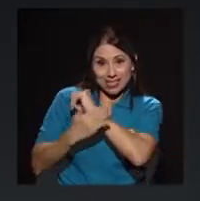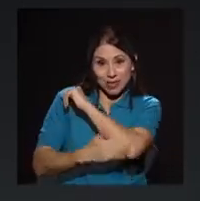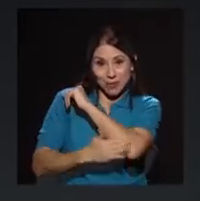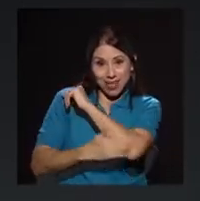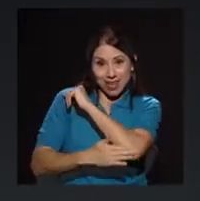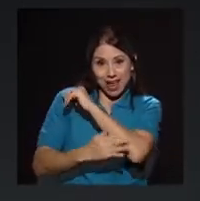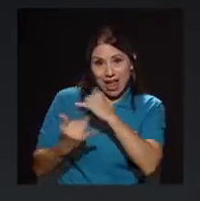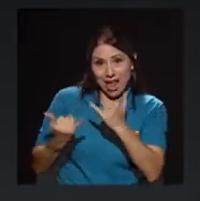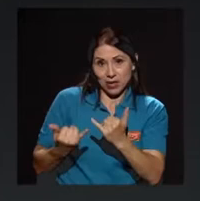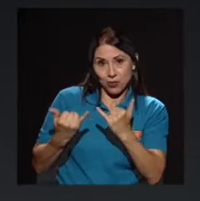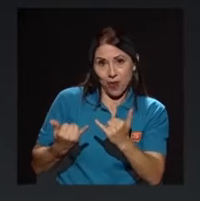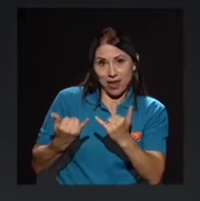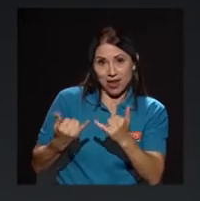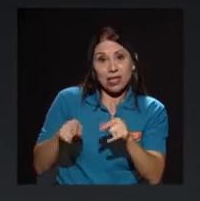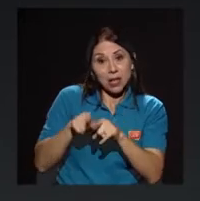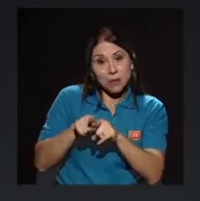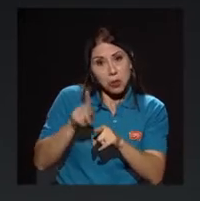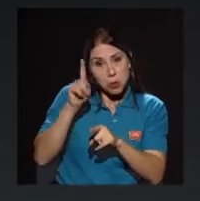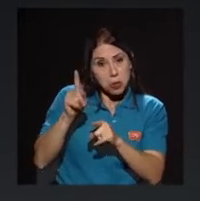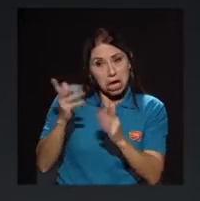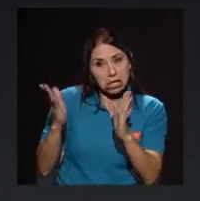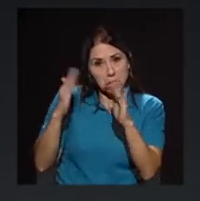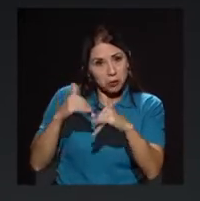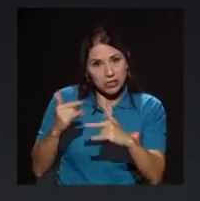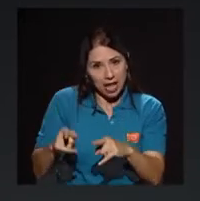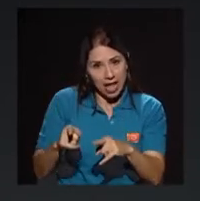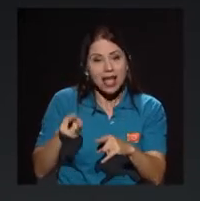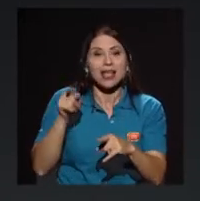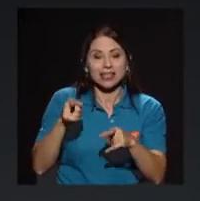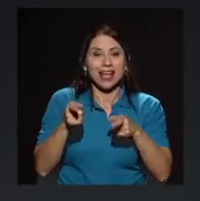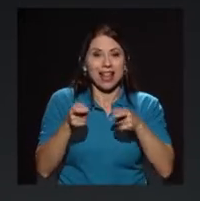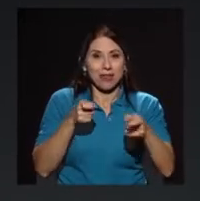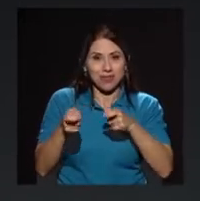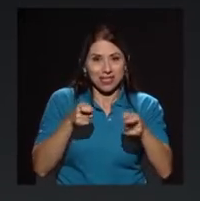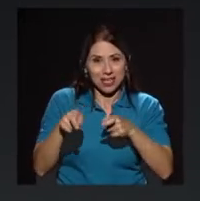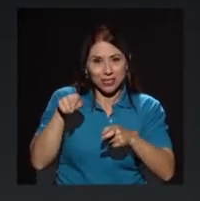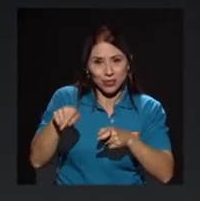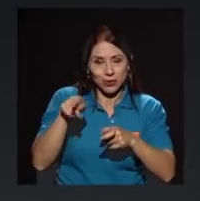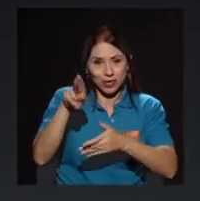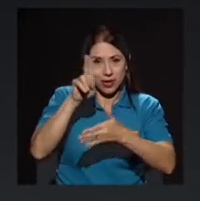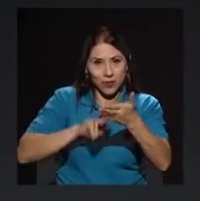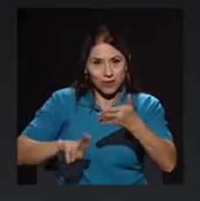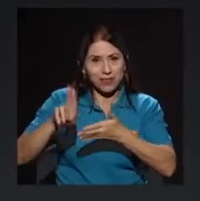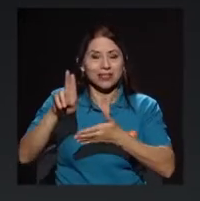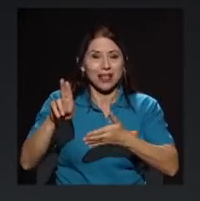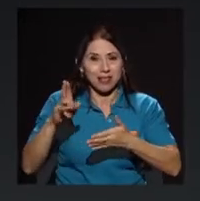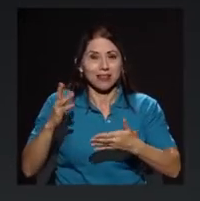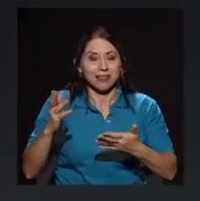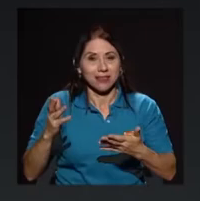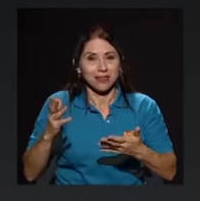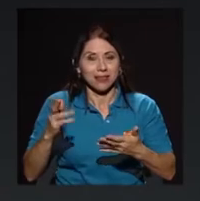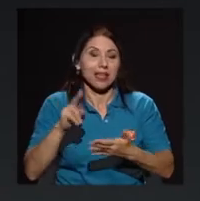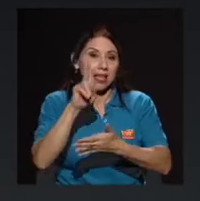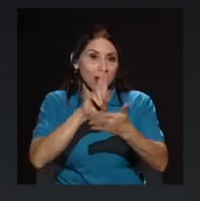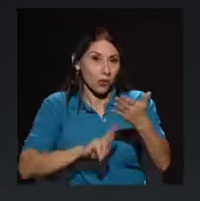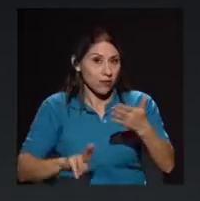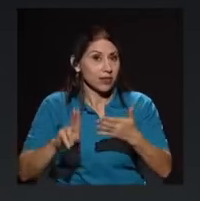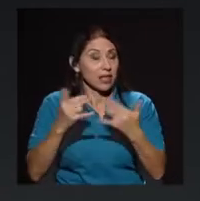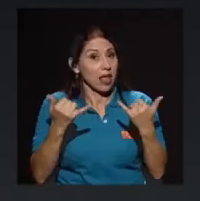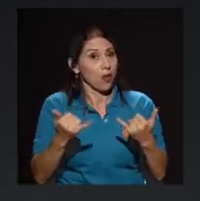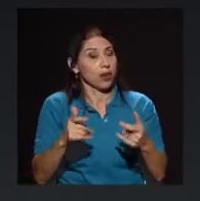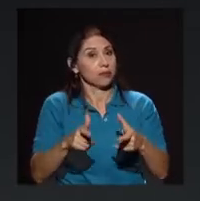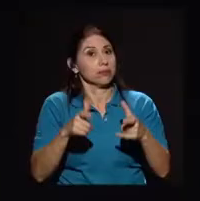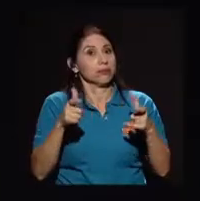desapareció, eran la administración de la universidad, y bueno, la universidad ha crecido.